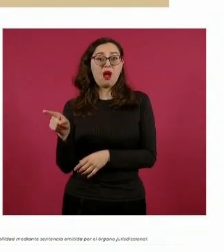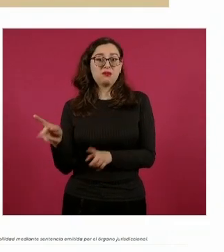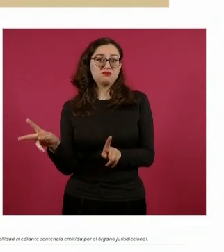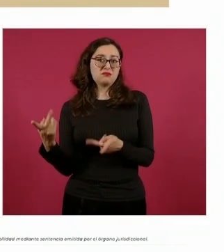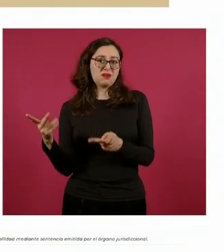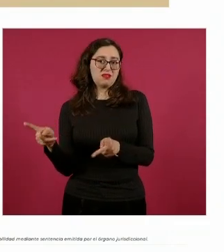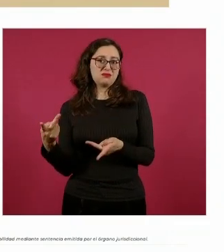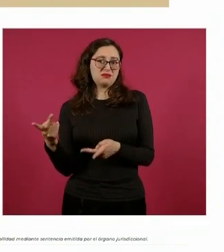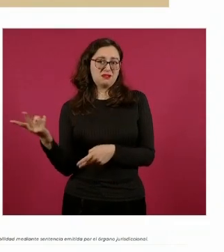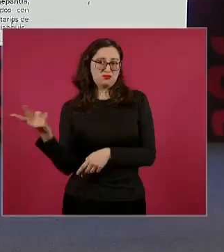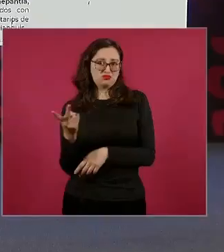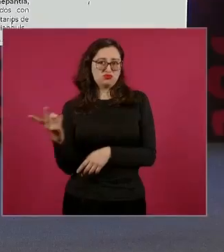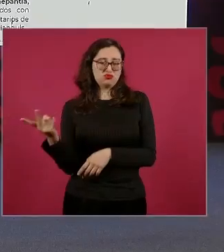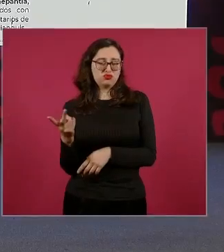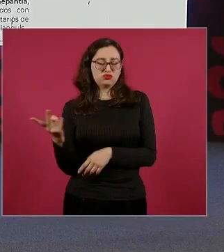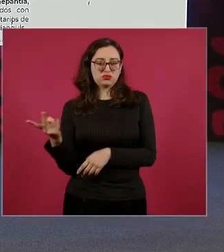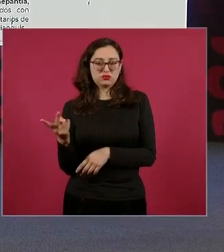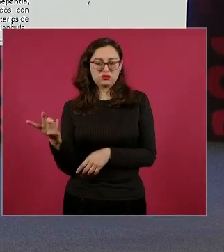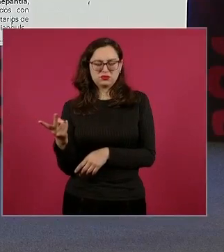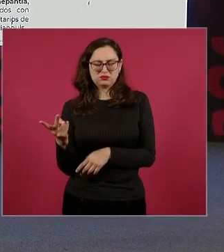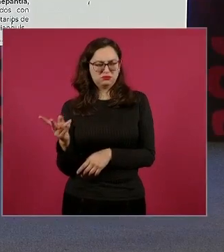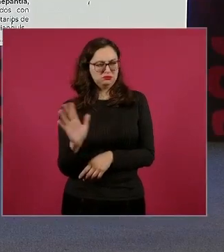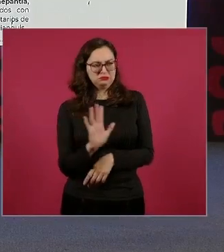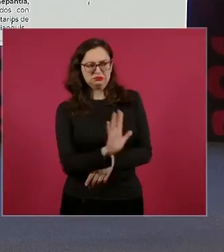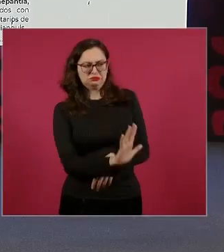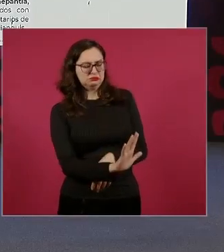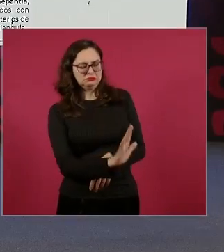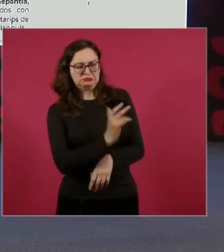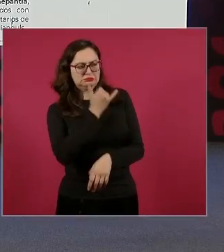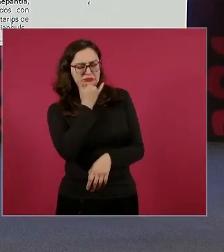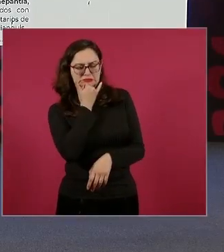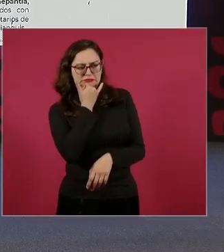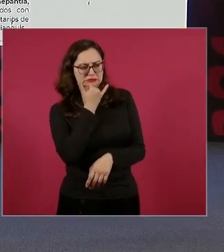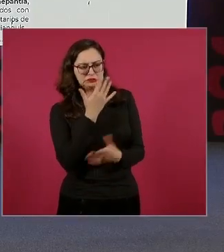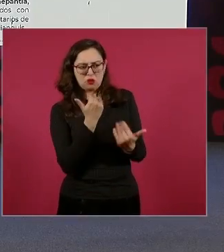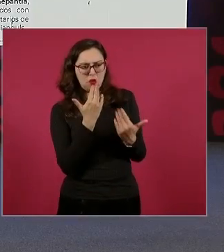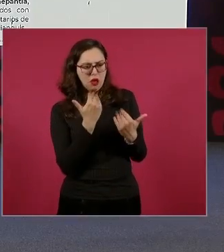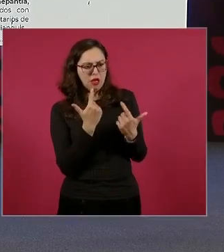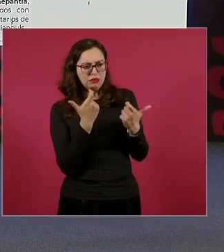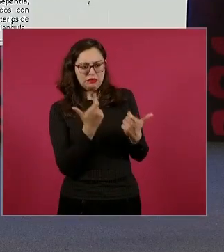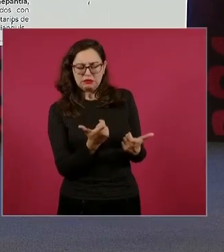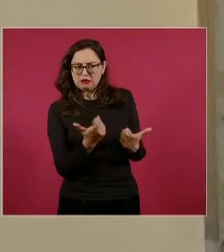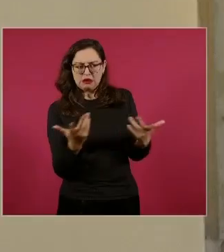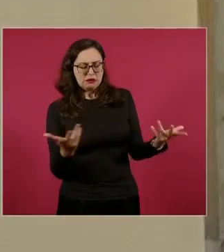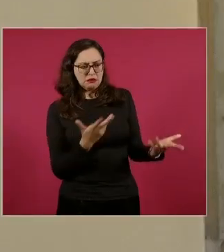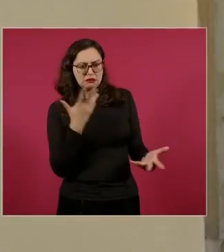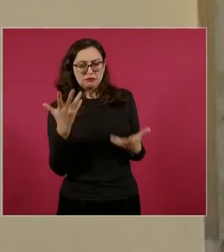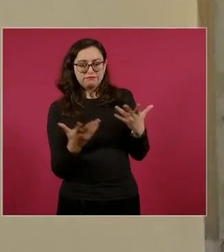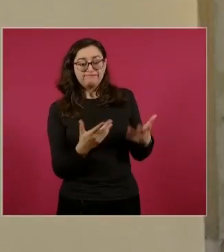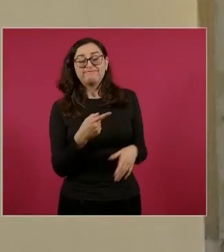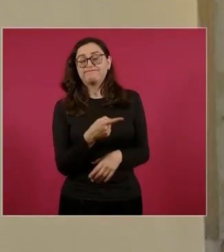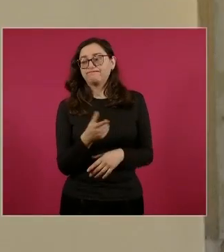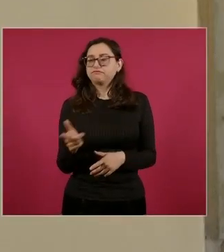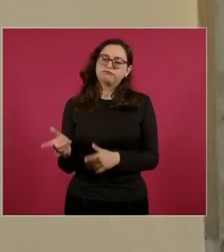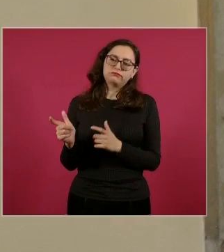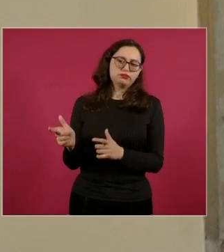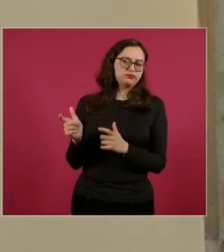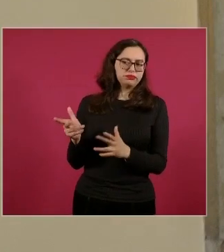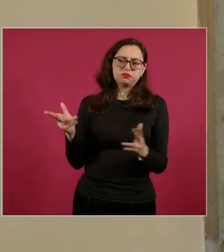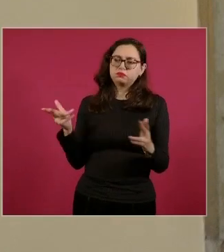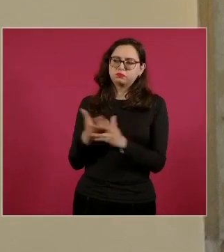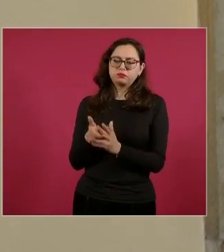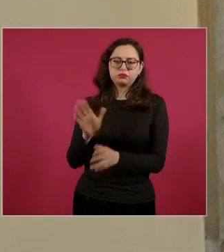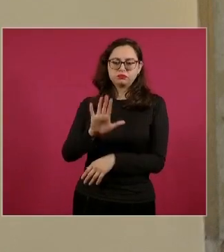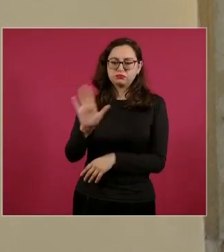mismos le habían distribuido. Y ante la negativa del menor, dos de ellos dispararon contra los menores